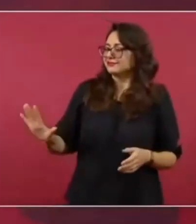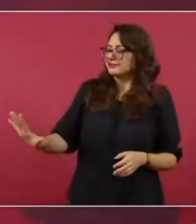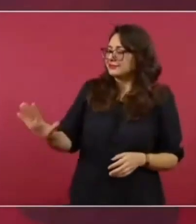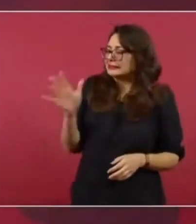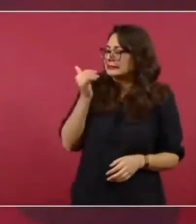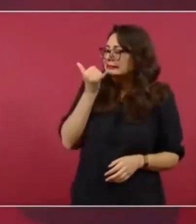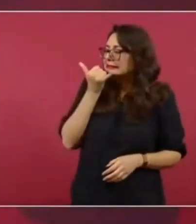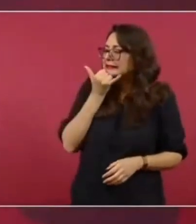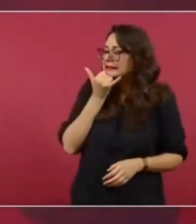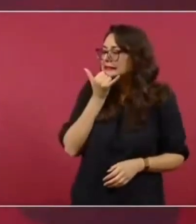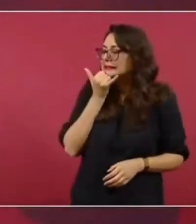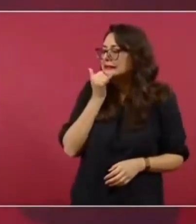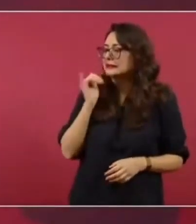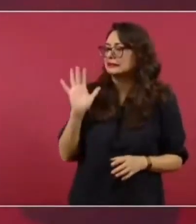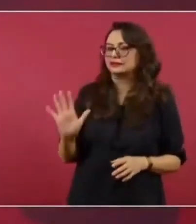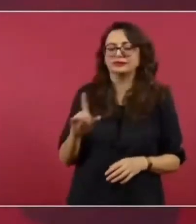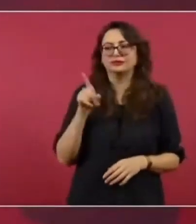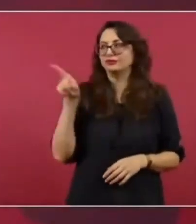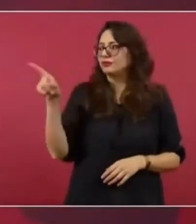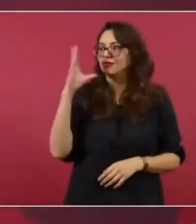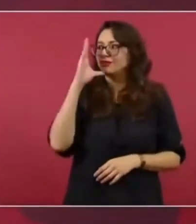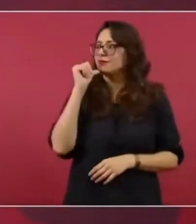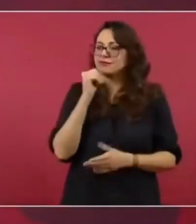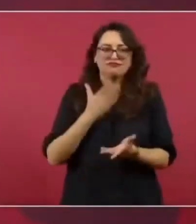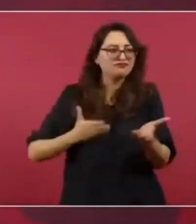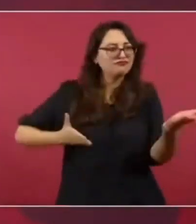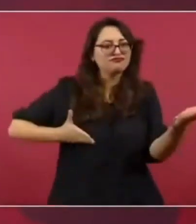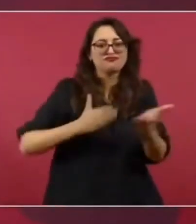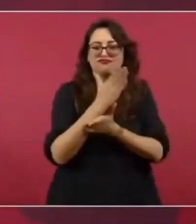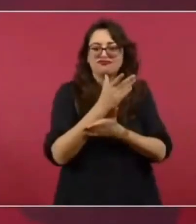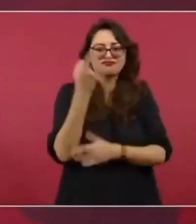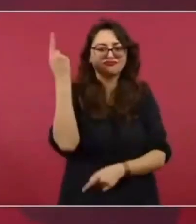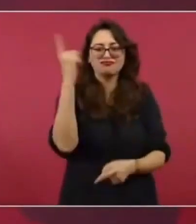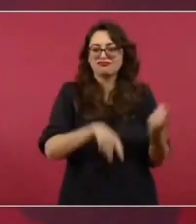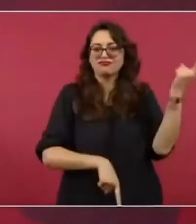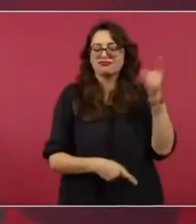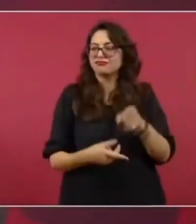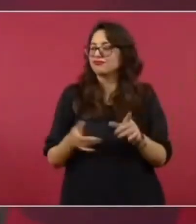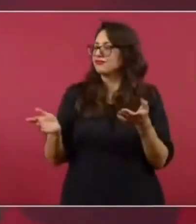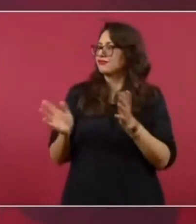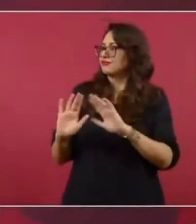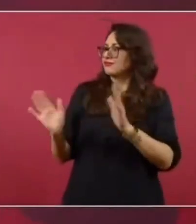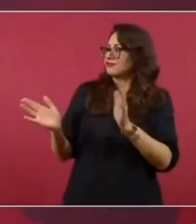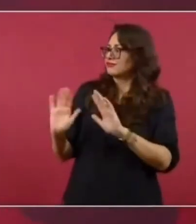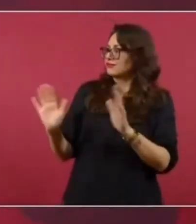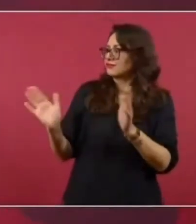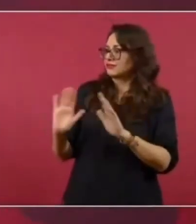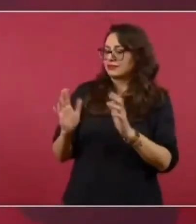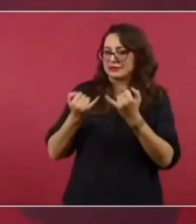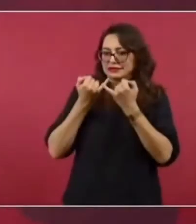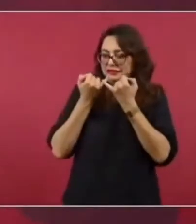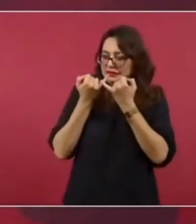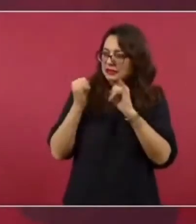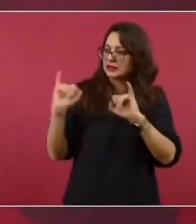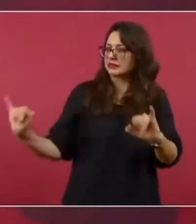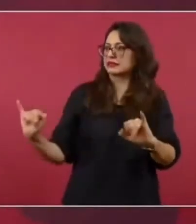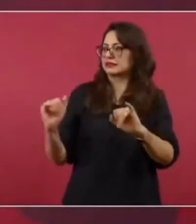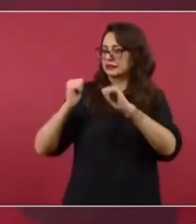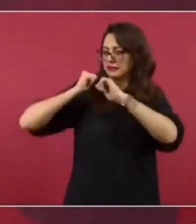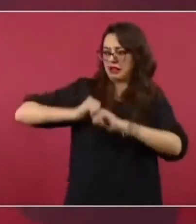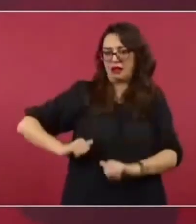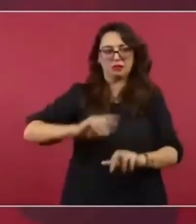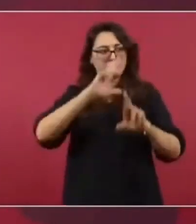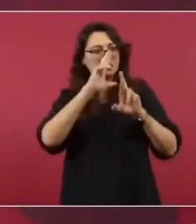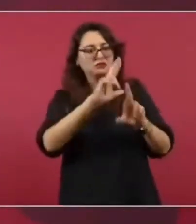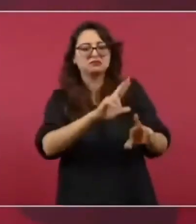son independientes son soberanos tienen sus propios procedimientos y